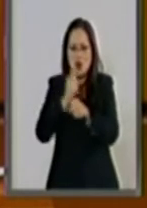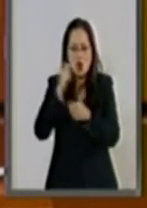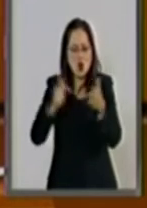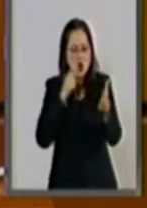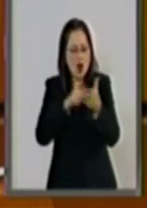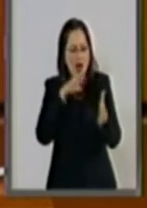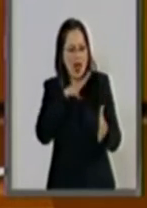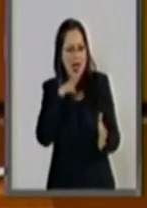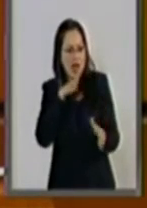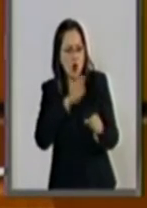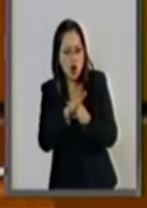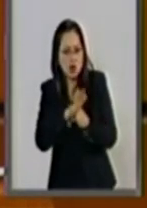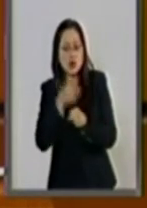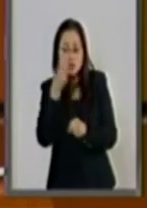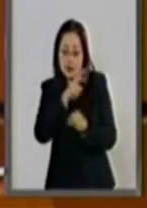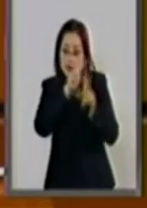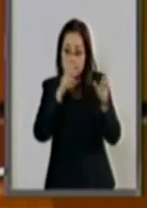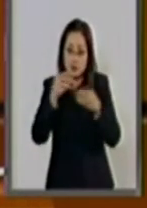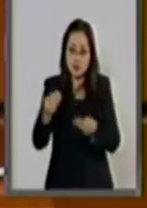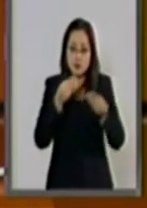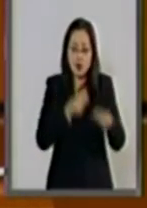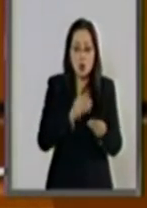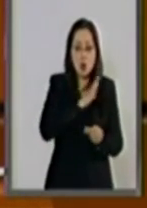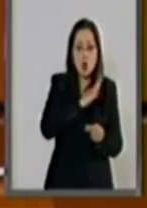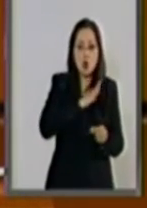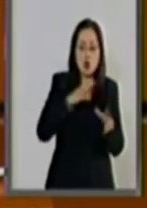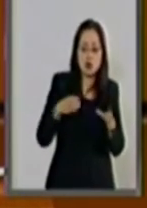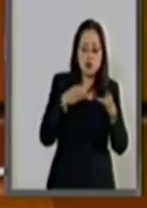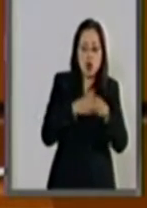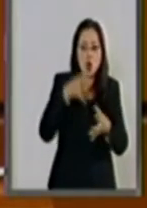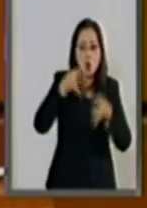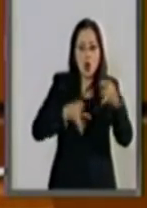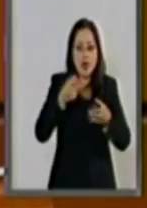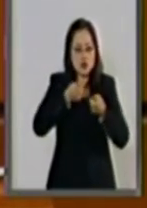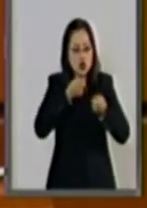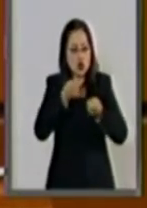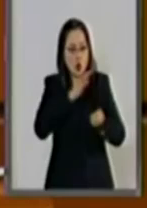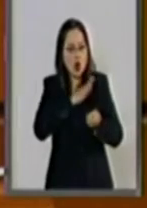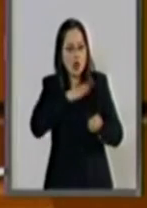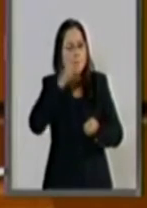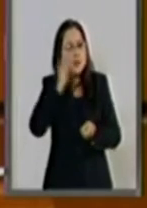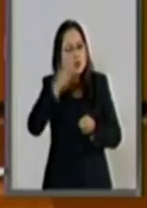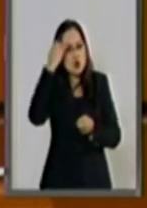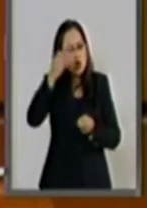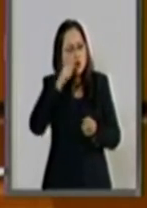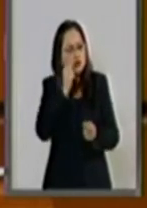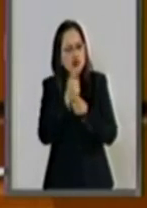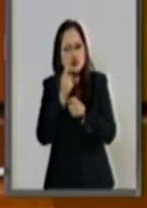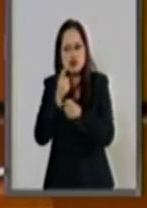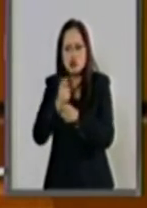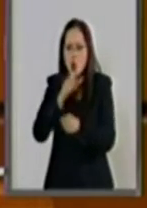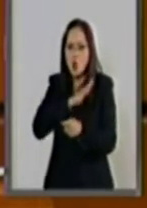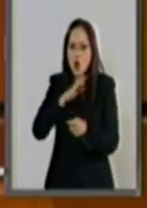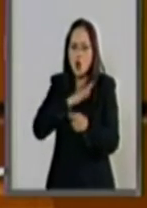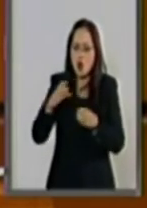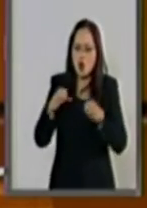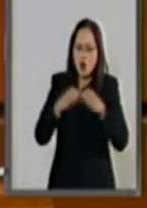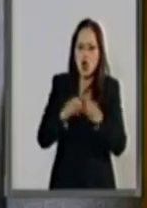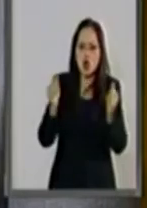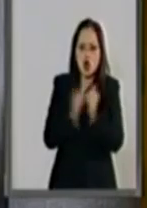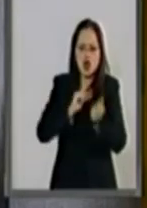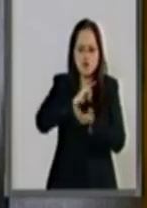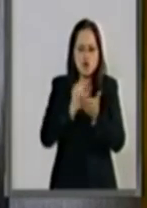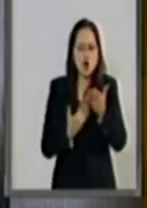prevé la ratificación inmediata por parte del juez de control en tiempo real previo informe del Ministerio